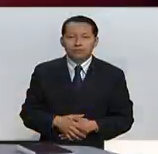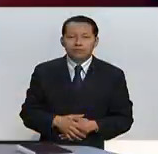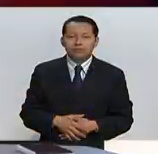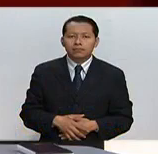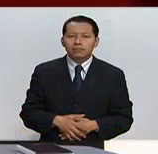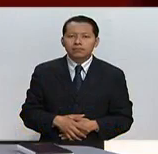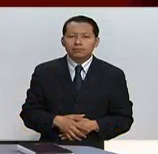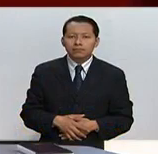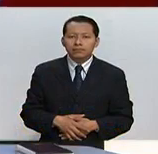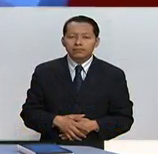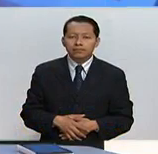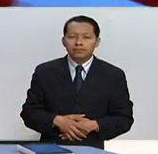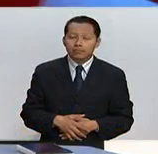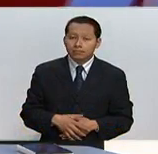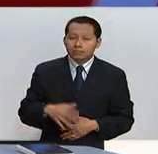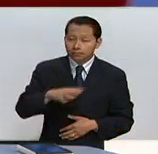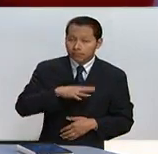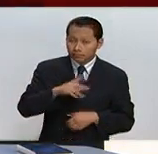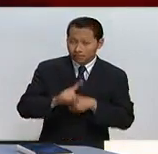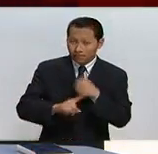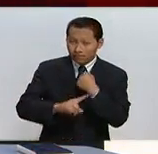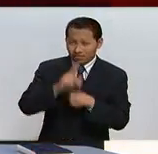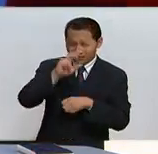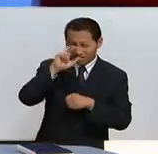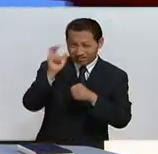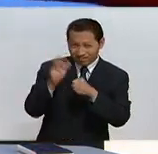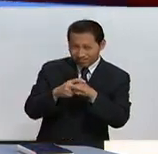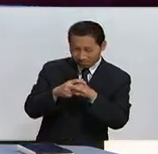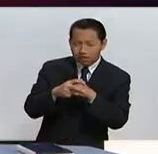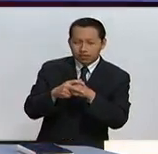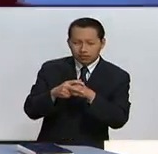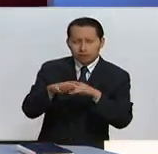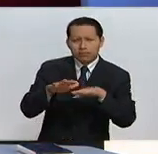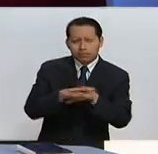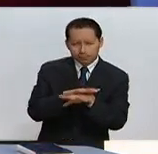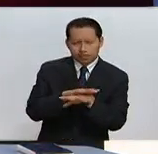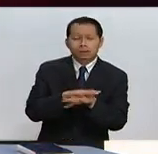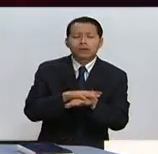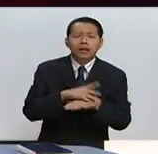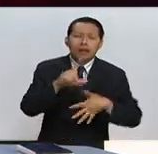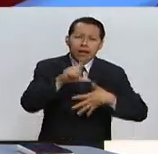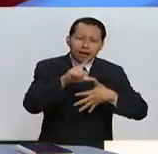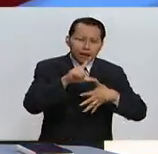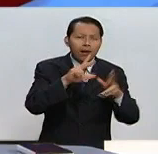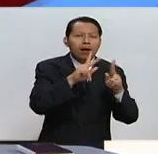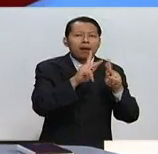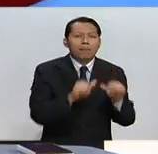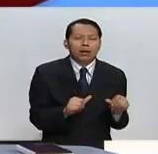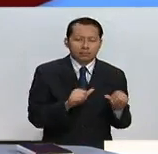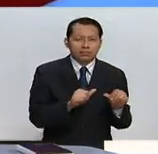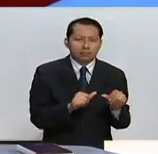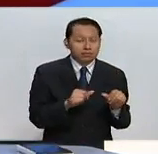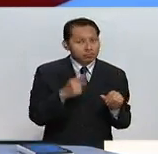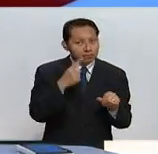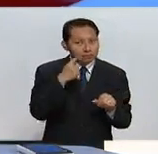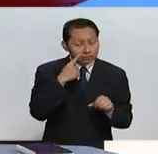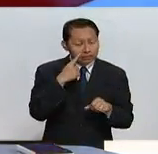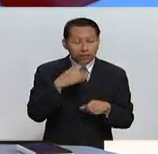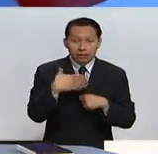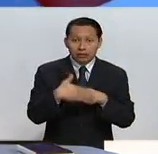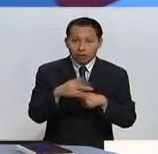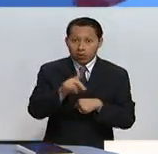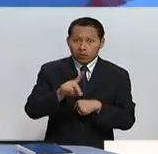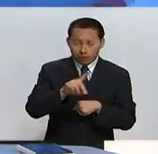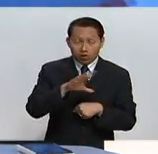y del caos europeo nos venimos a la paz en América Latina. Y ojo, porque el domingo hay elecciones en España,